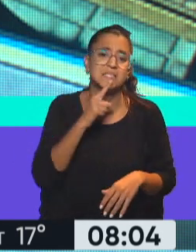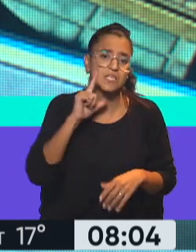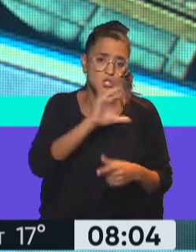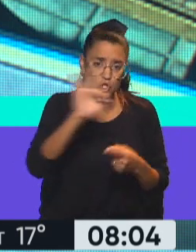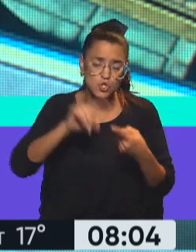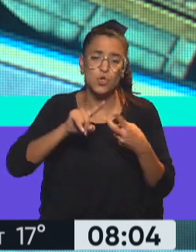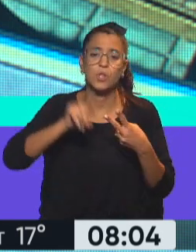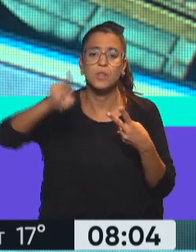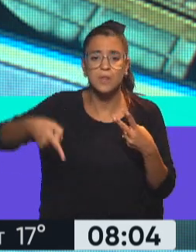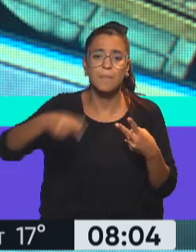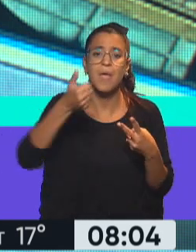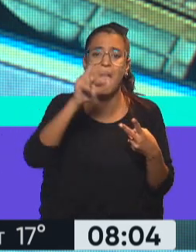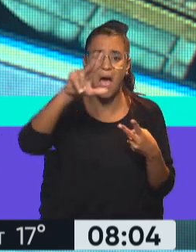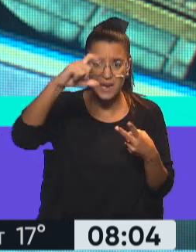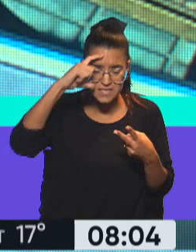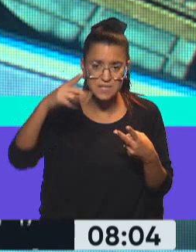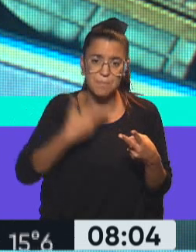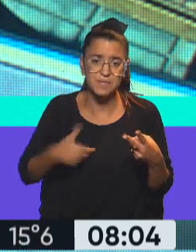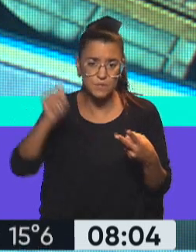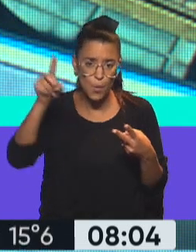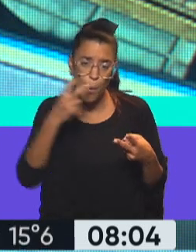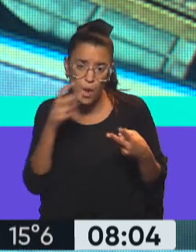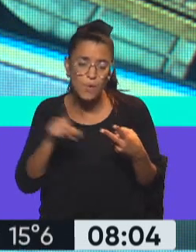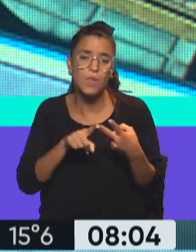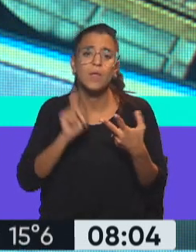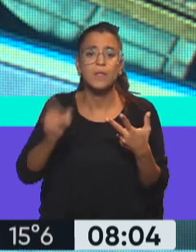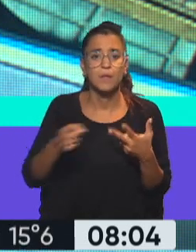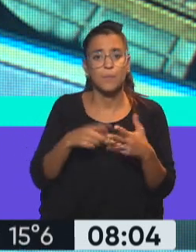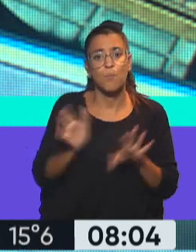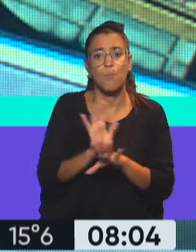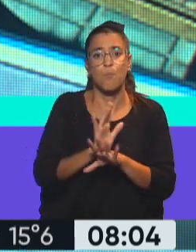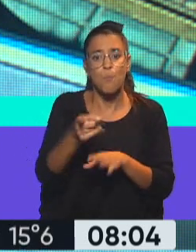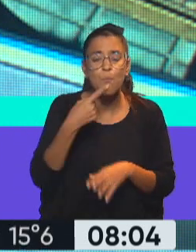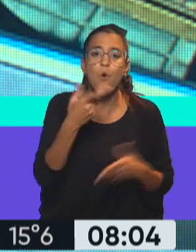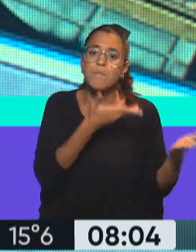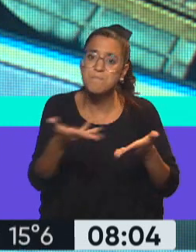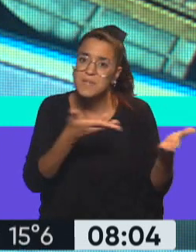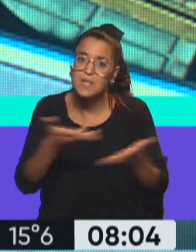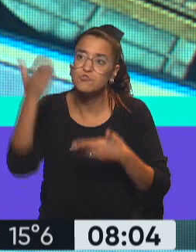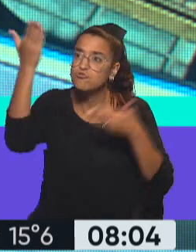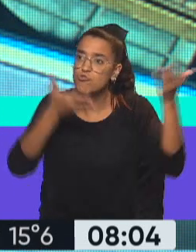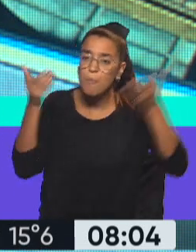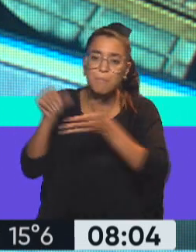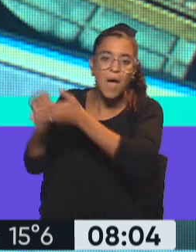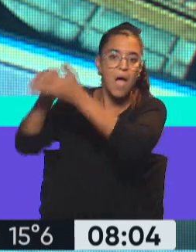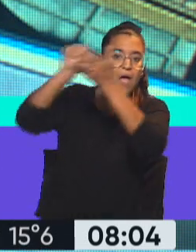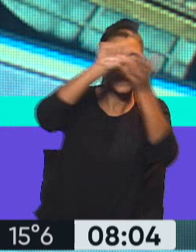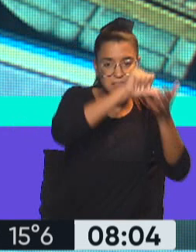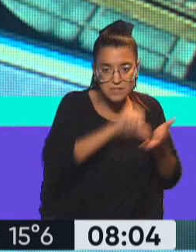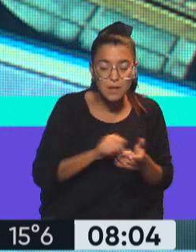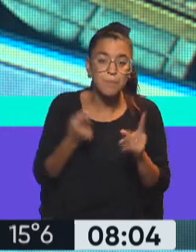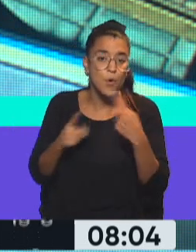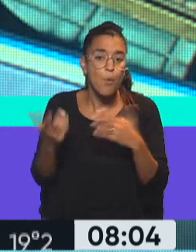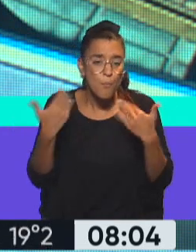También está Luis Arce, el presidente de Bolivia. También toda una declaración de principios, ¿no? Con las invitaciones, que bueno, han sido extensivas. Pero